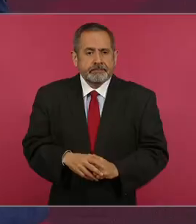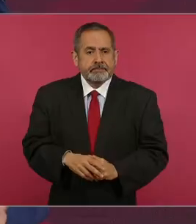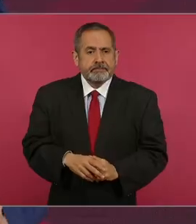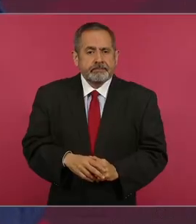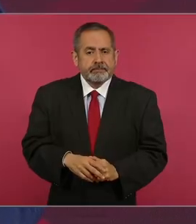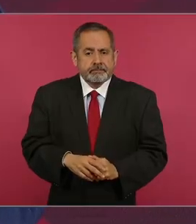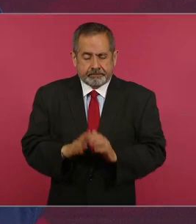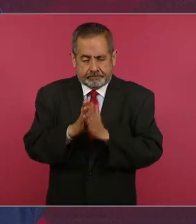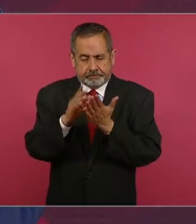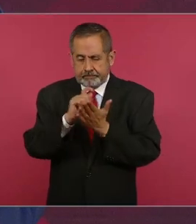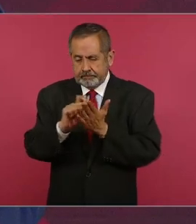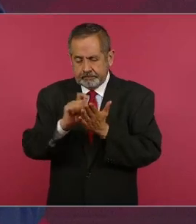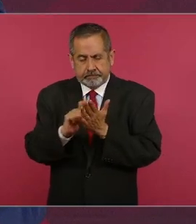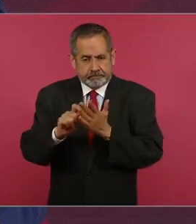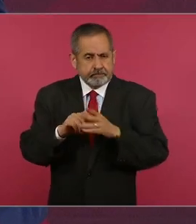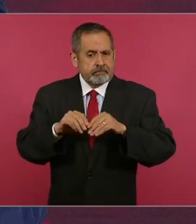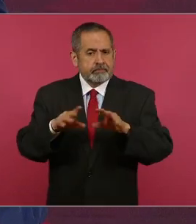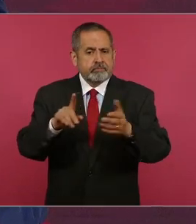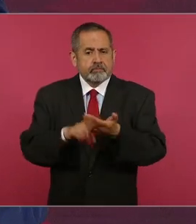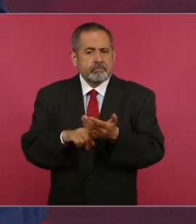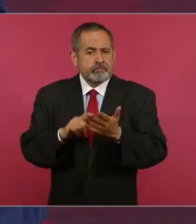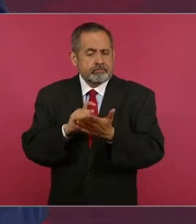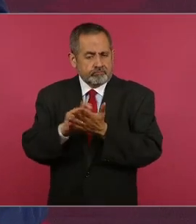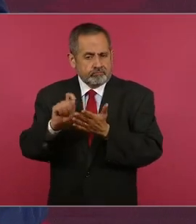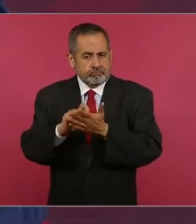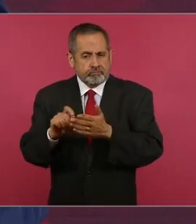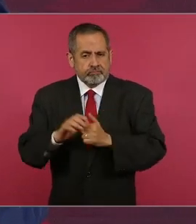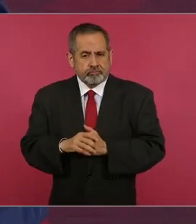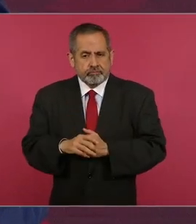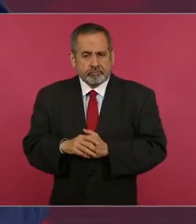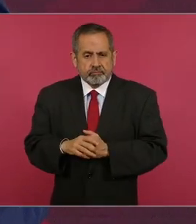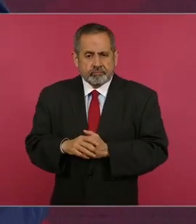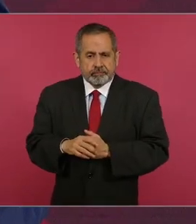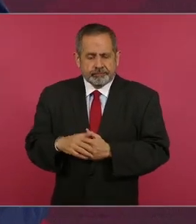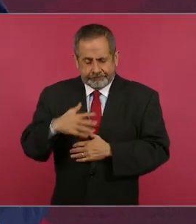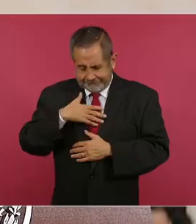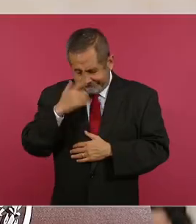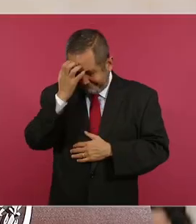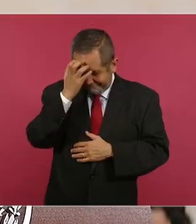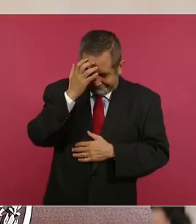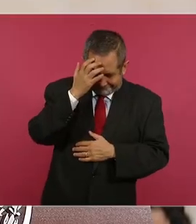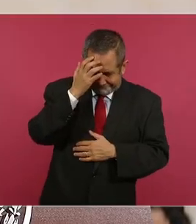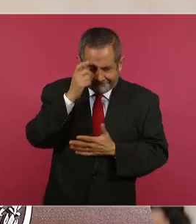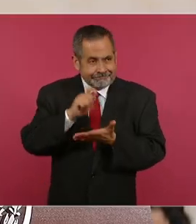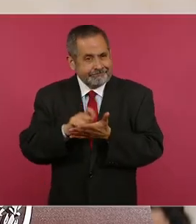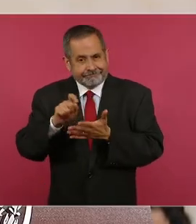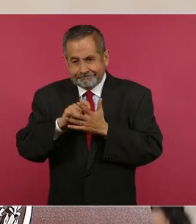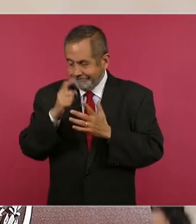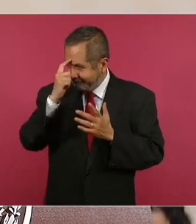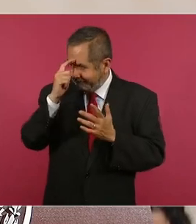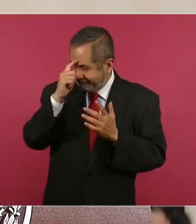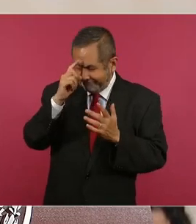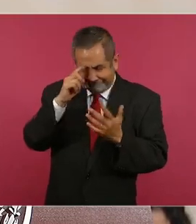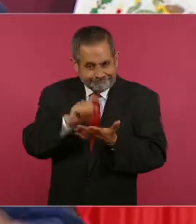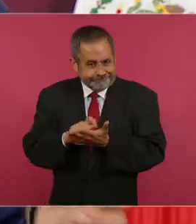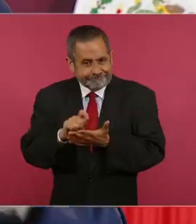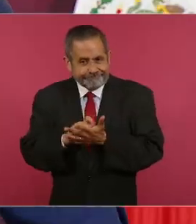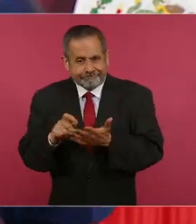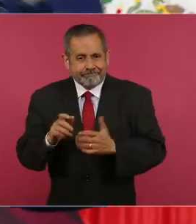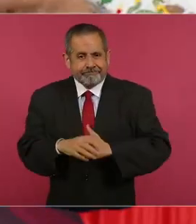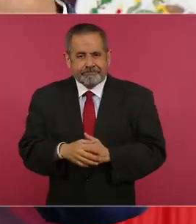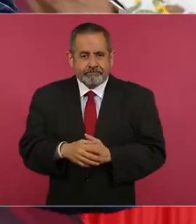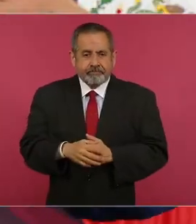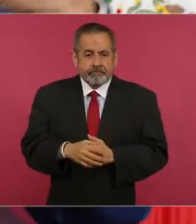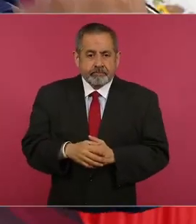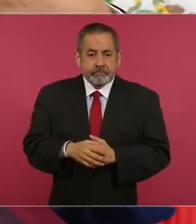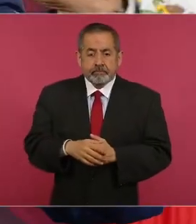que me está produciendo un poco de dolor de cabeza, porque lo estoy haciendo